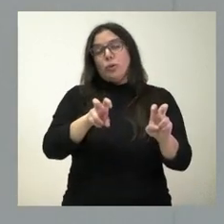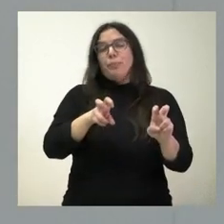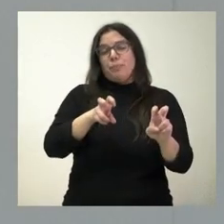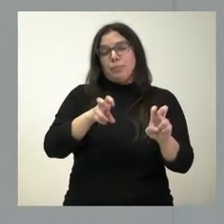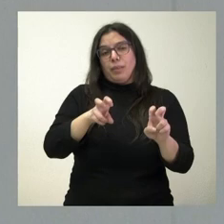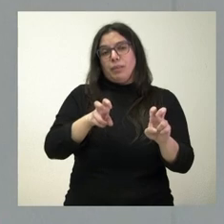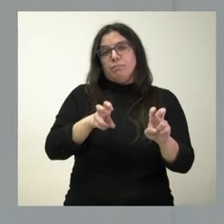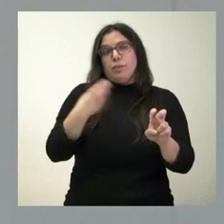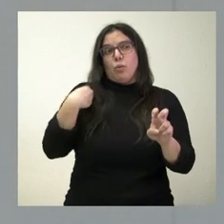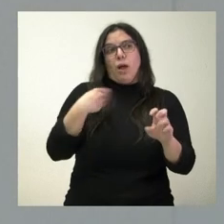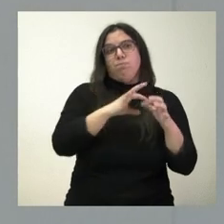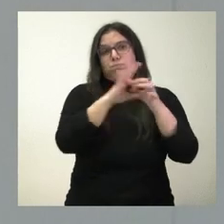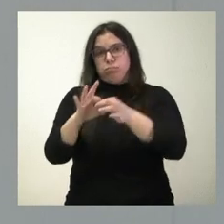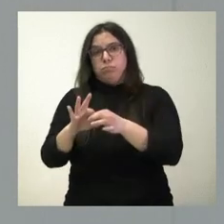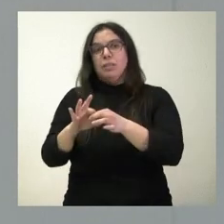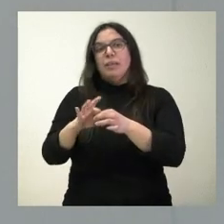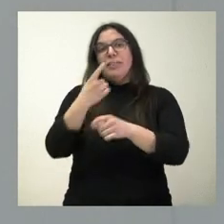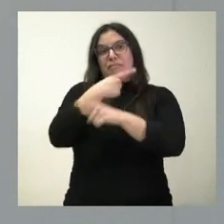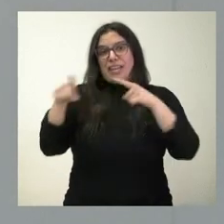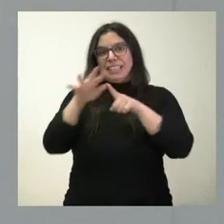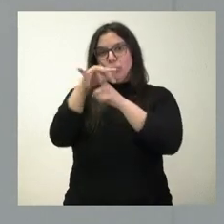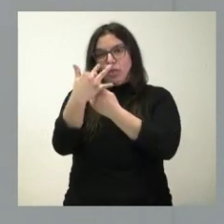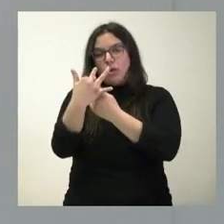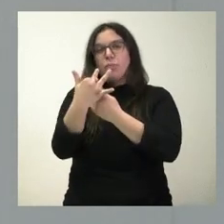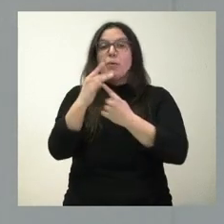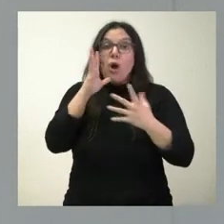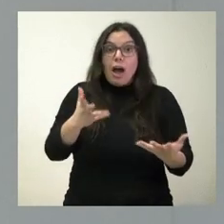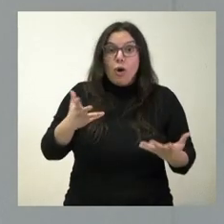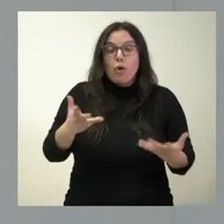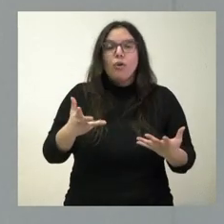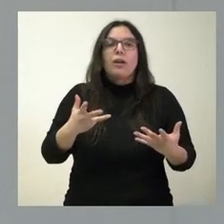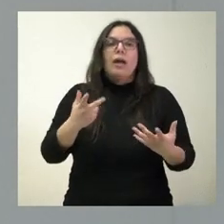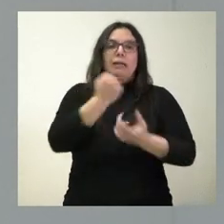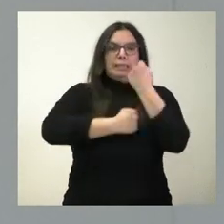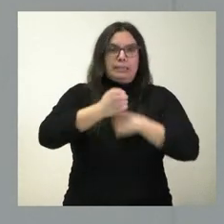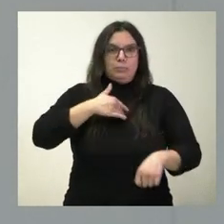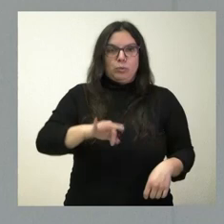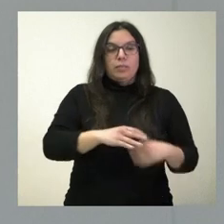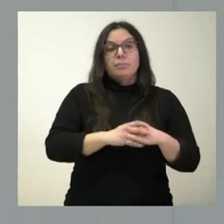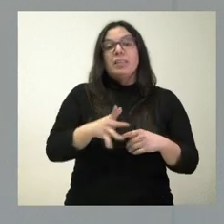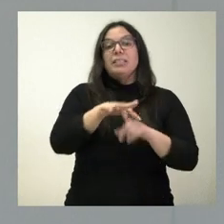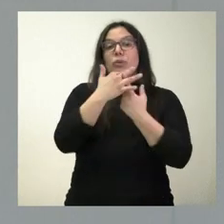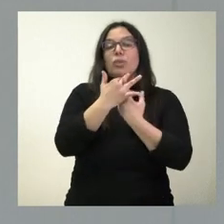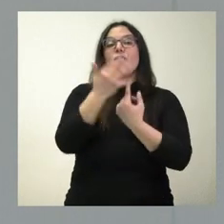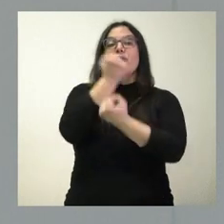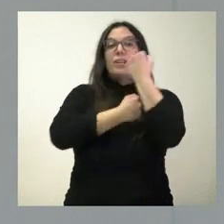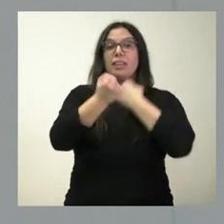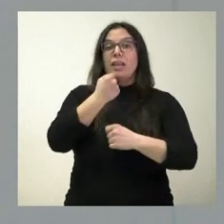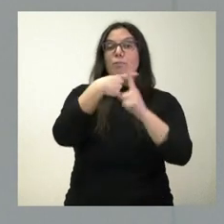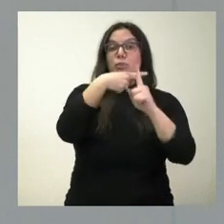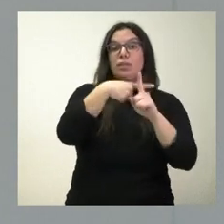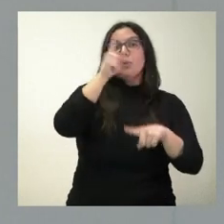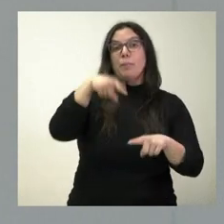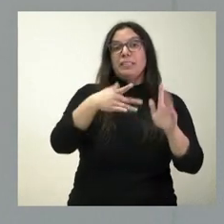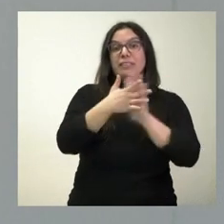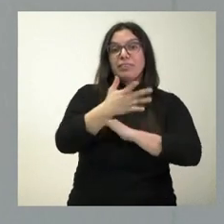nosotros, pero hoy estamos consiguiendo que el impacto sea más reducido. Y esta situación financiera favorable nos sitúa también entre las comunidades autónomas